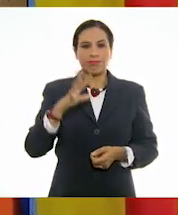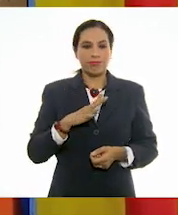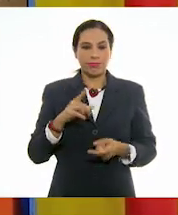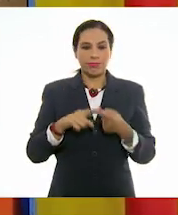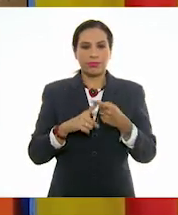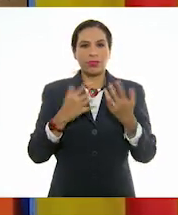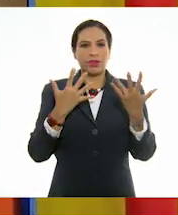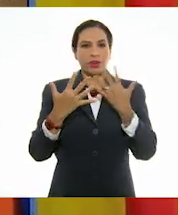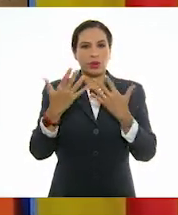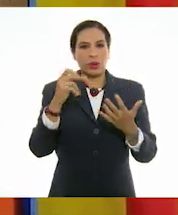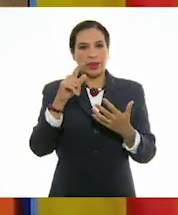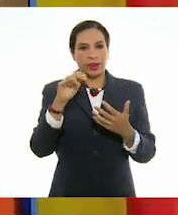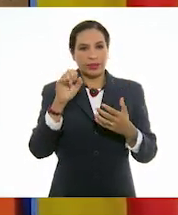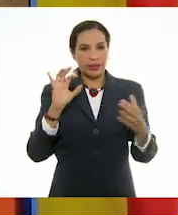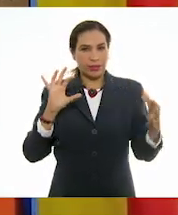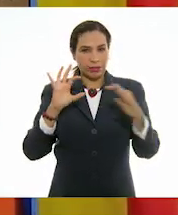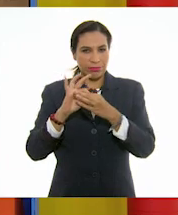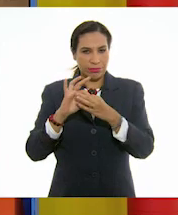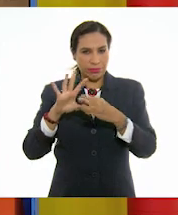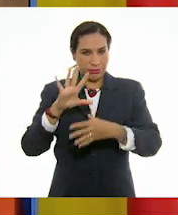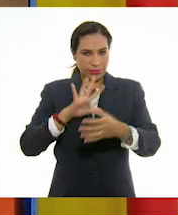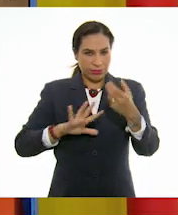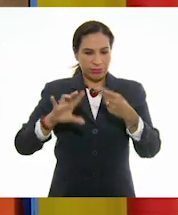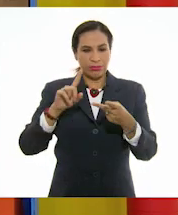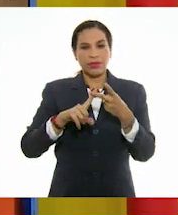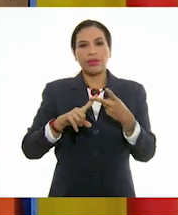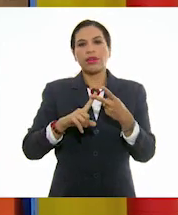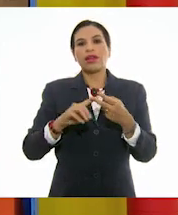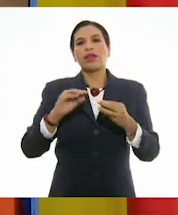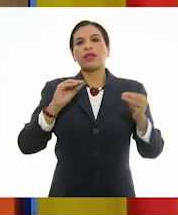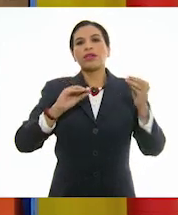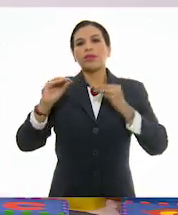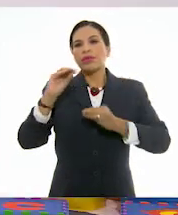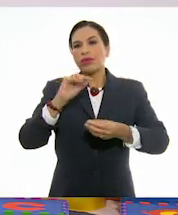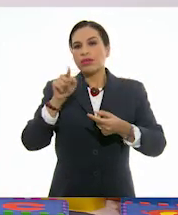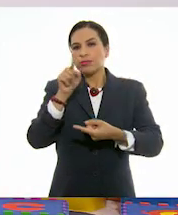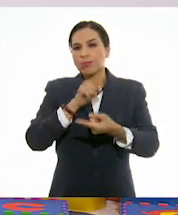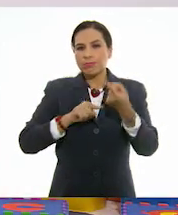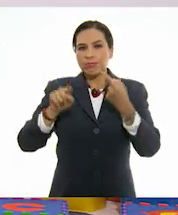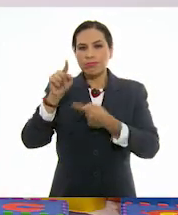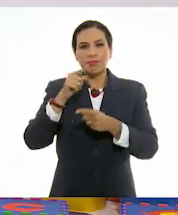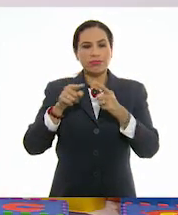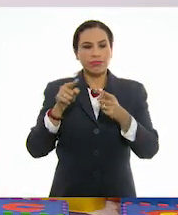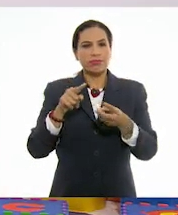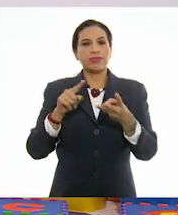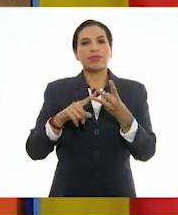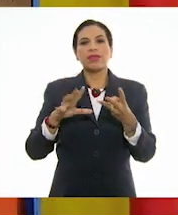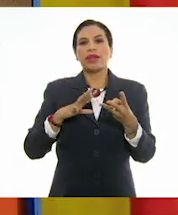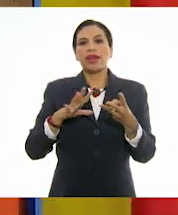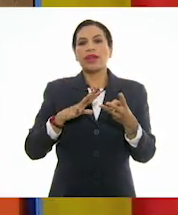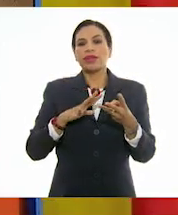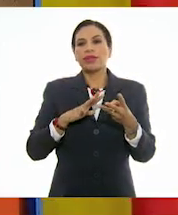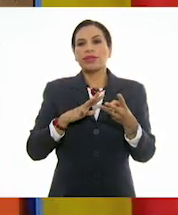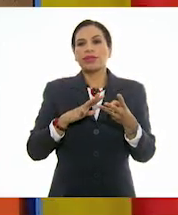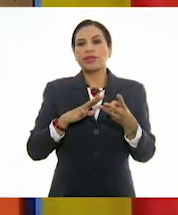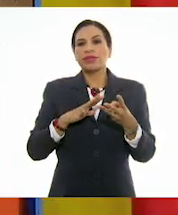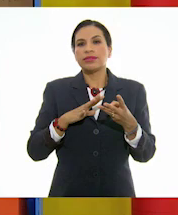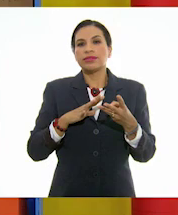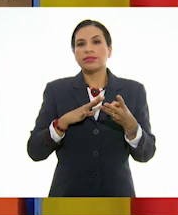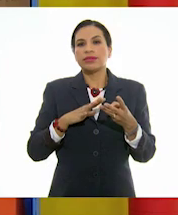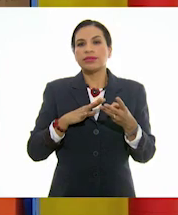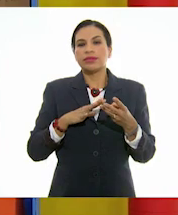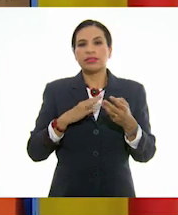contraste. Muy bien, contraste. También hay ritmo. Sí, efectivamente. ¿También dijo que había